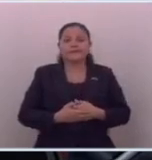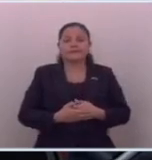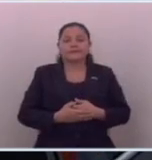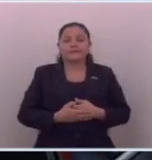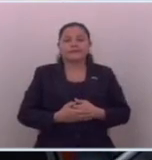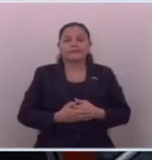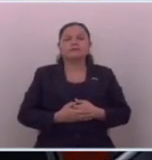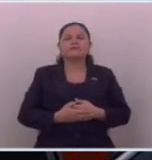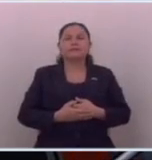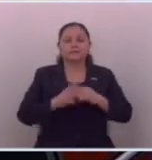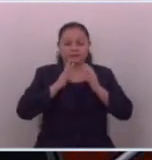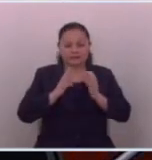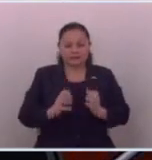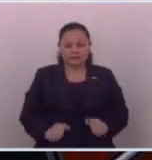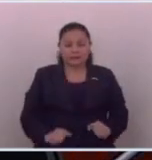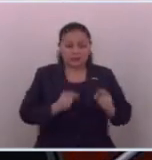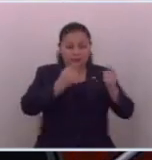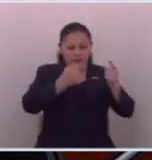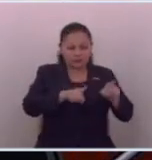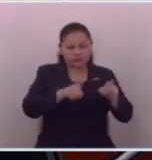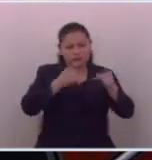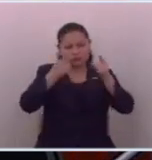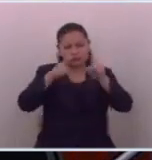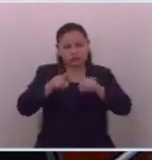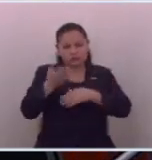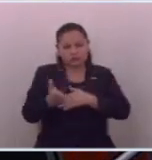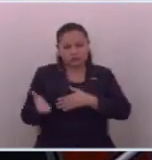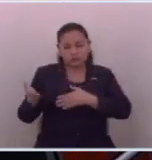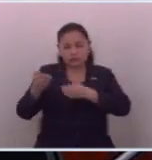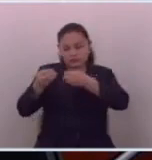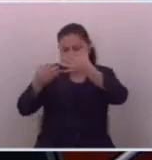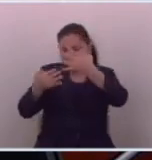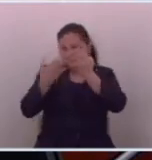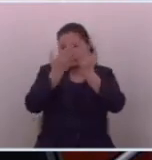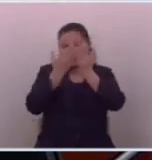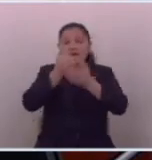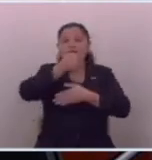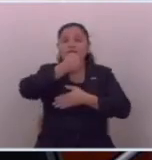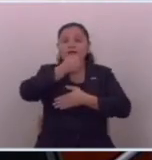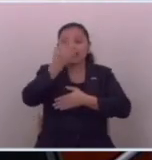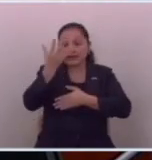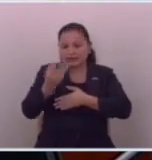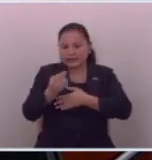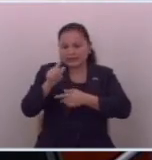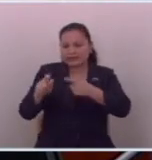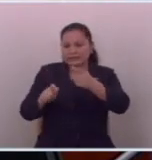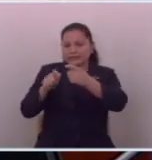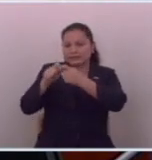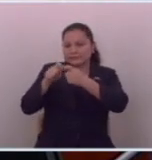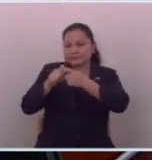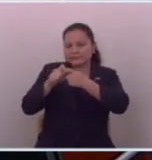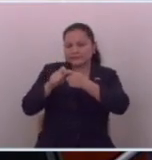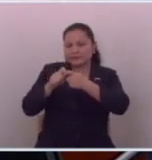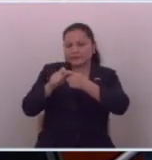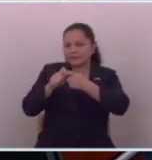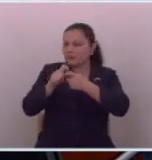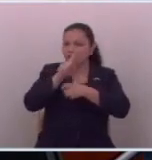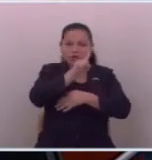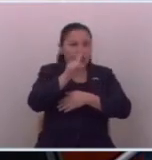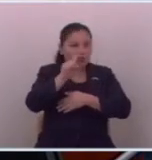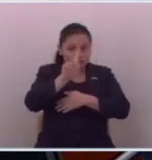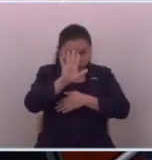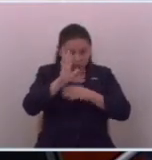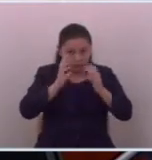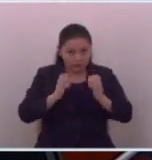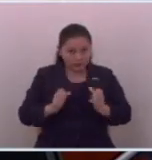en que gobiernos pasaban estas cosas les estoy leyendo con datos y fechas específicas no eran en sus